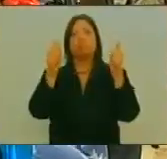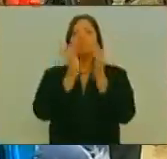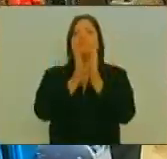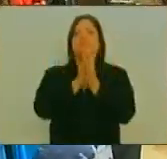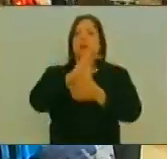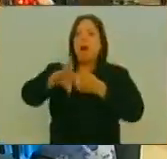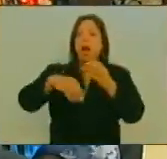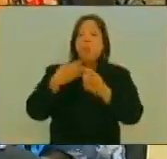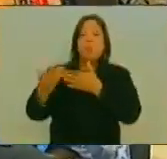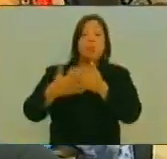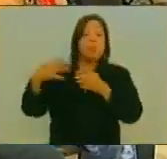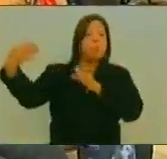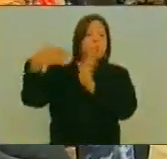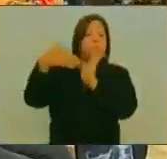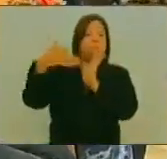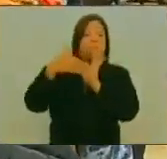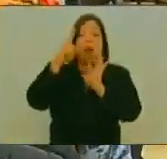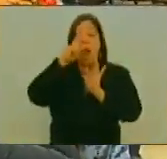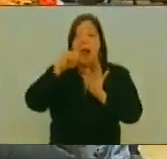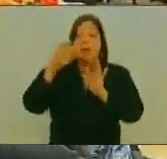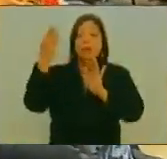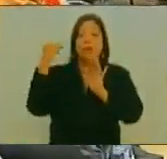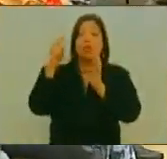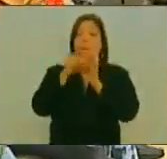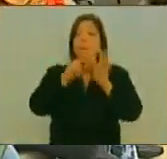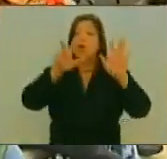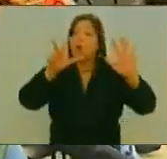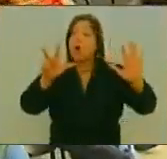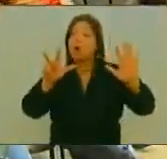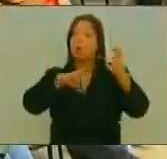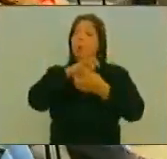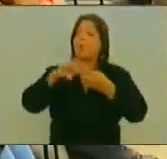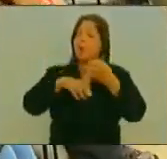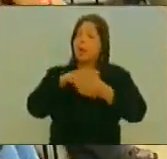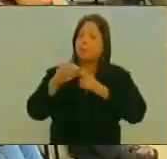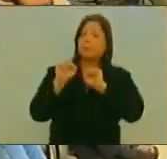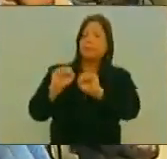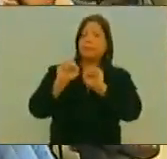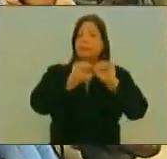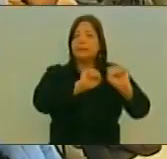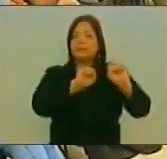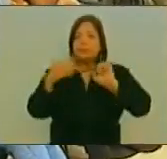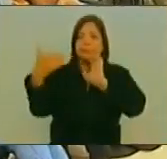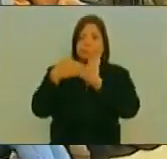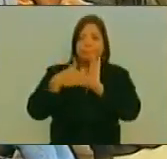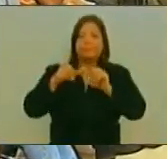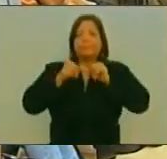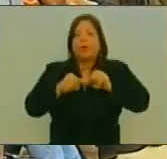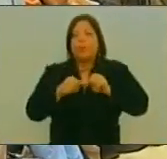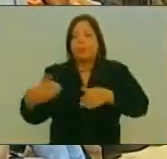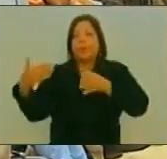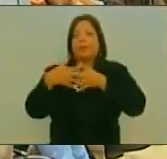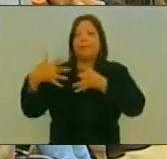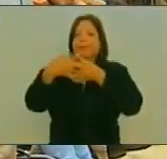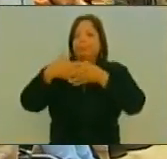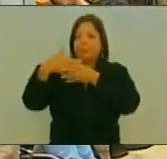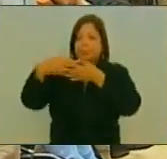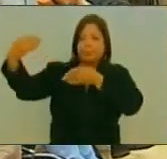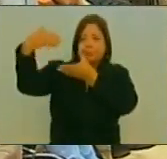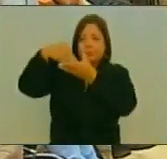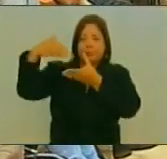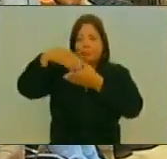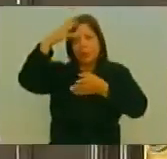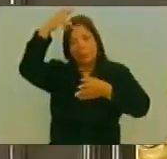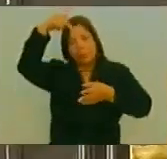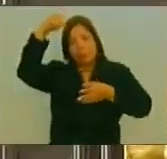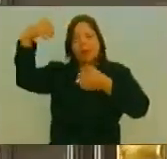Secuelas Financieras Que En El Año 2008 Así Como De Todos Los Mecanismos De Asedio Que Han Sido Implementados Contra Nuestro País